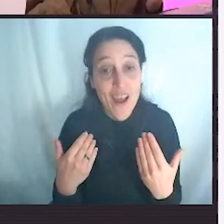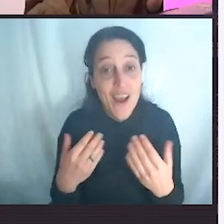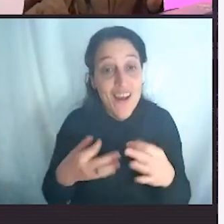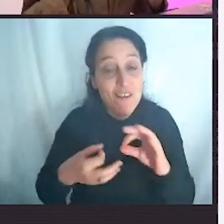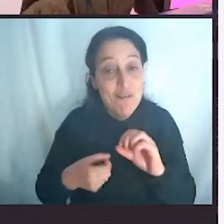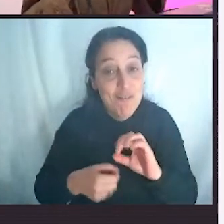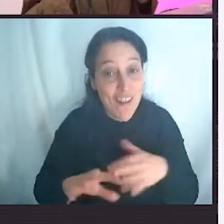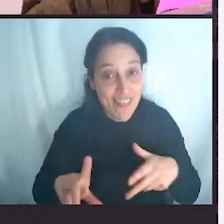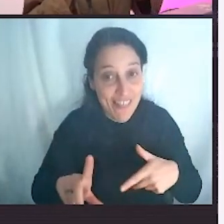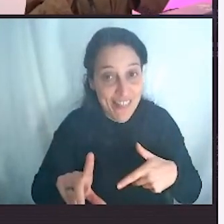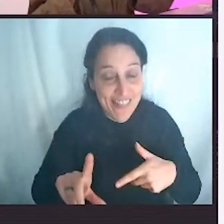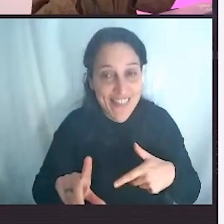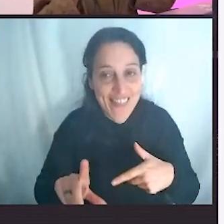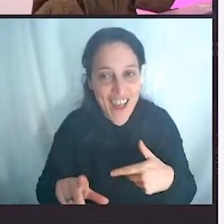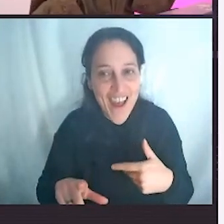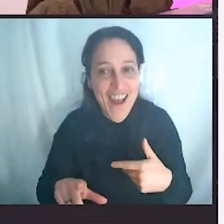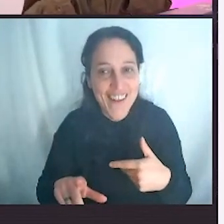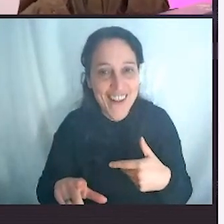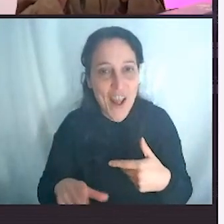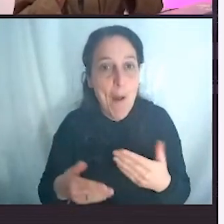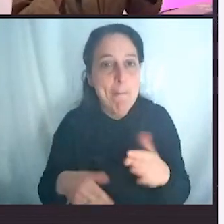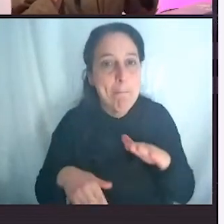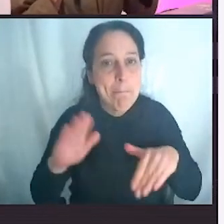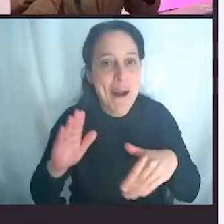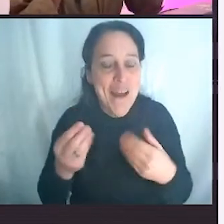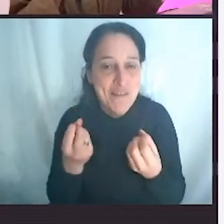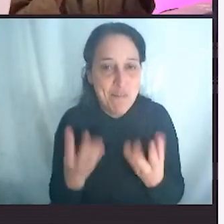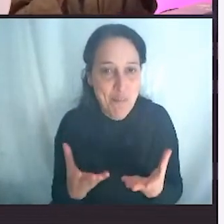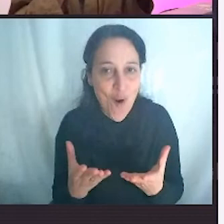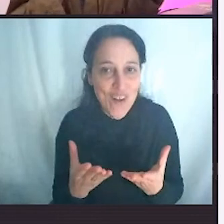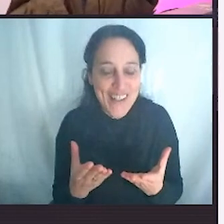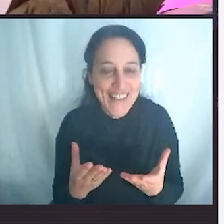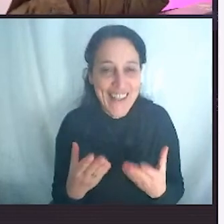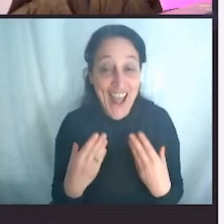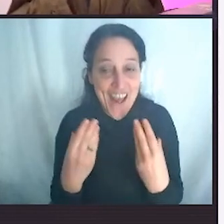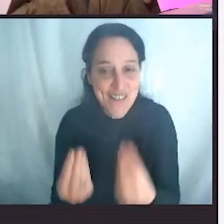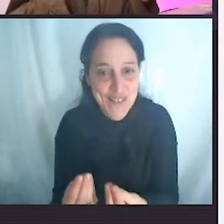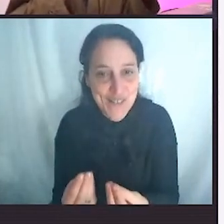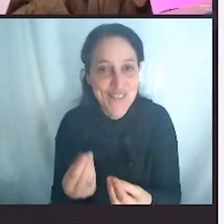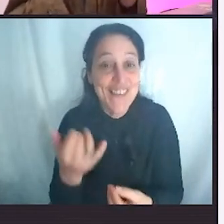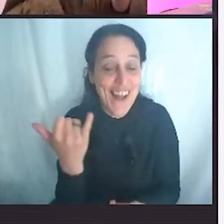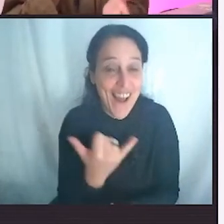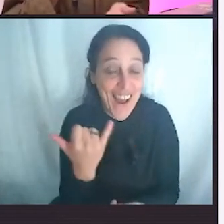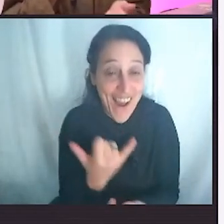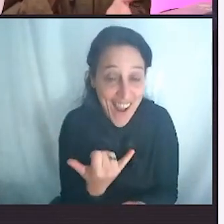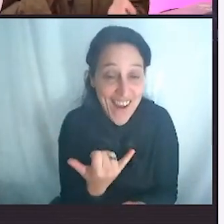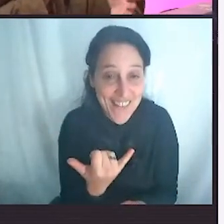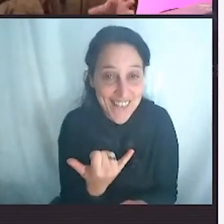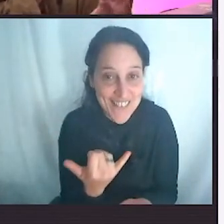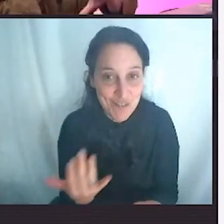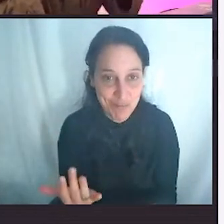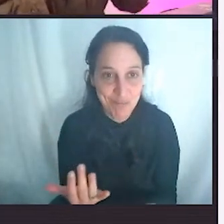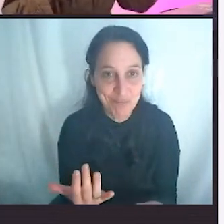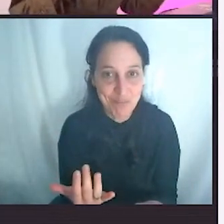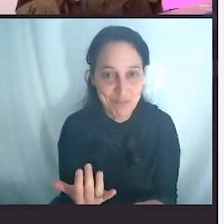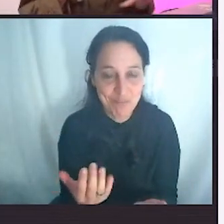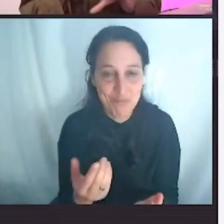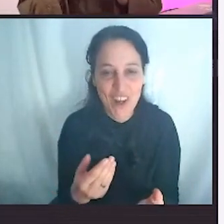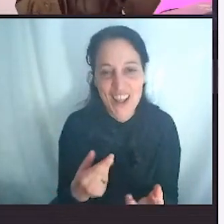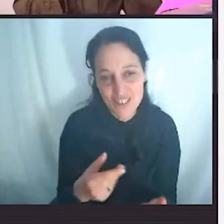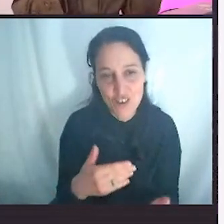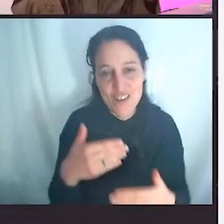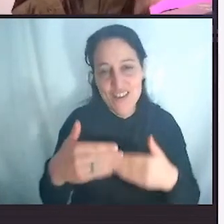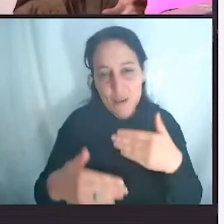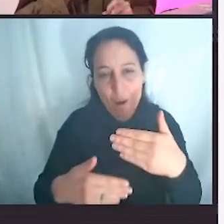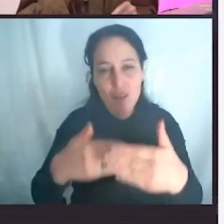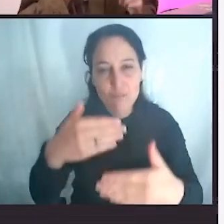beneficio. O sea, si a mí me compras las bandejas de cartón, luego vas a recibir también estos tokens. De esta manera